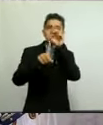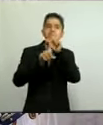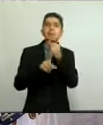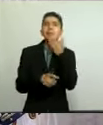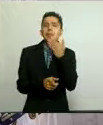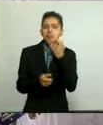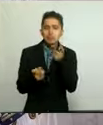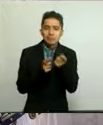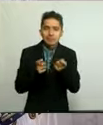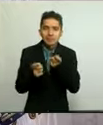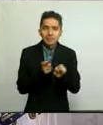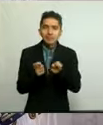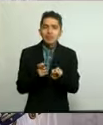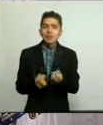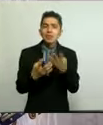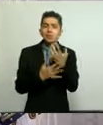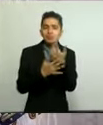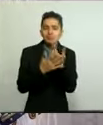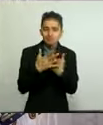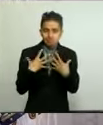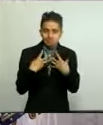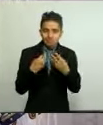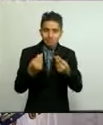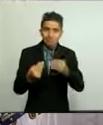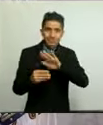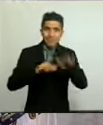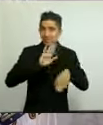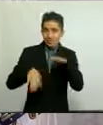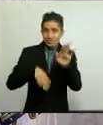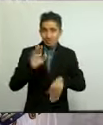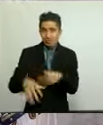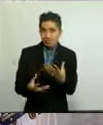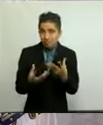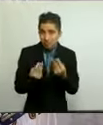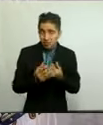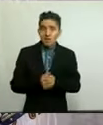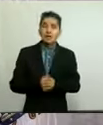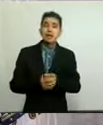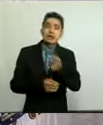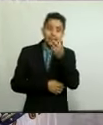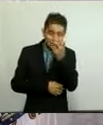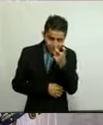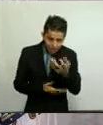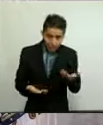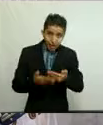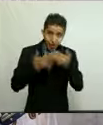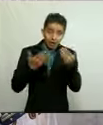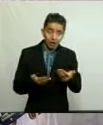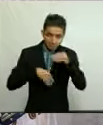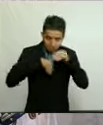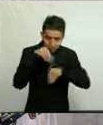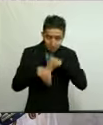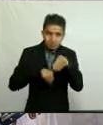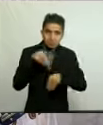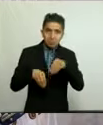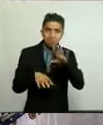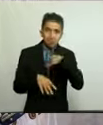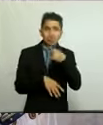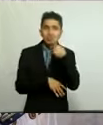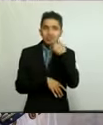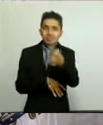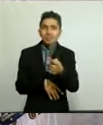controlado del número de contagios y de muertes. Esa es la fórmula que hasta ahora, insisto, nos ha